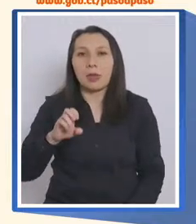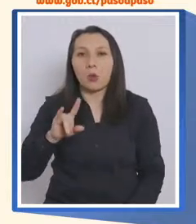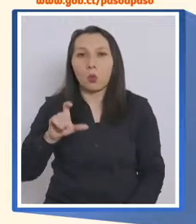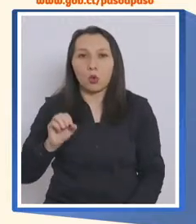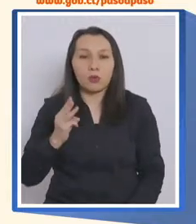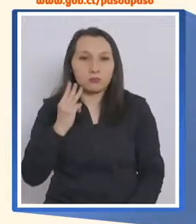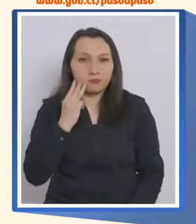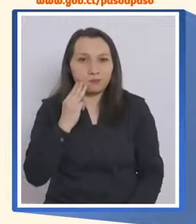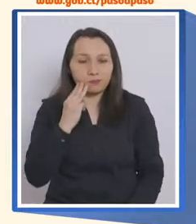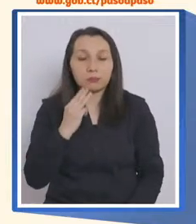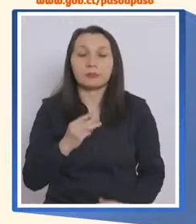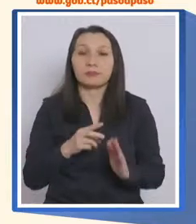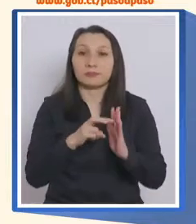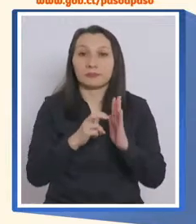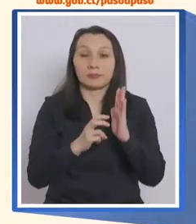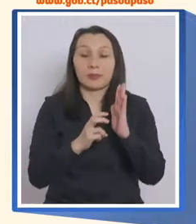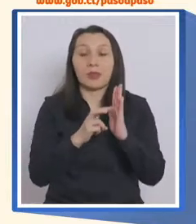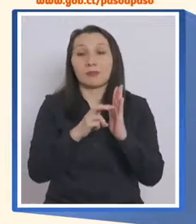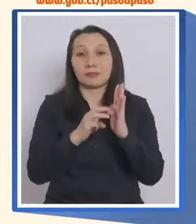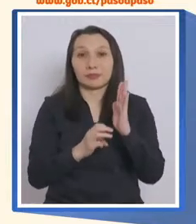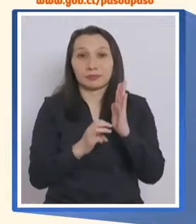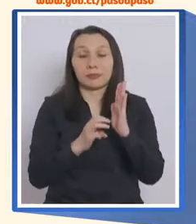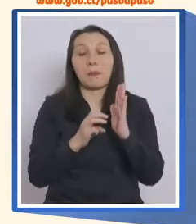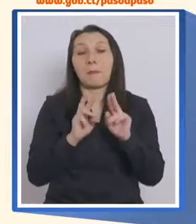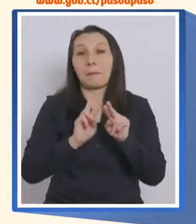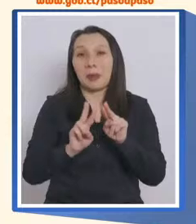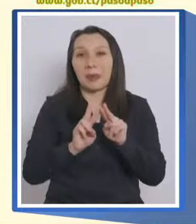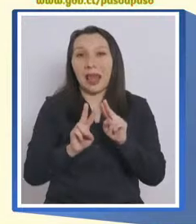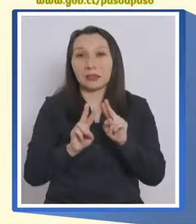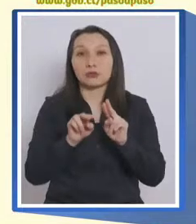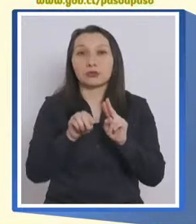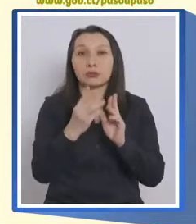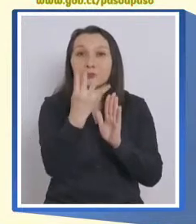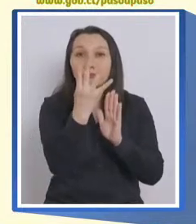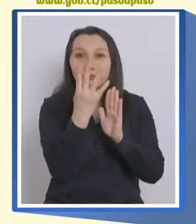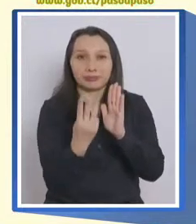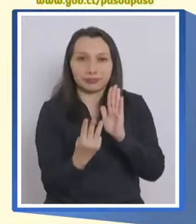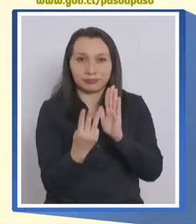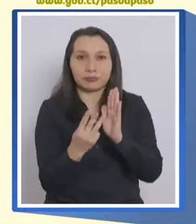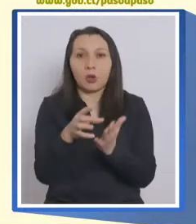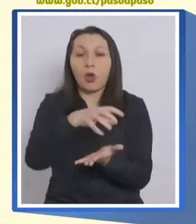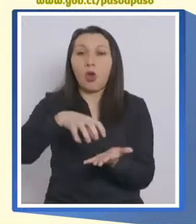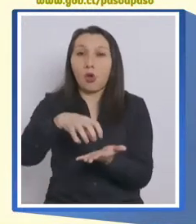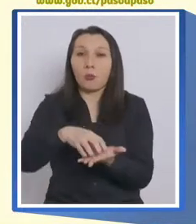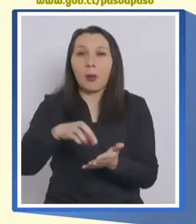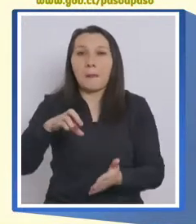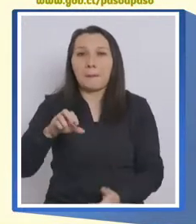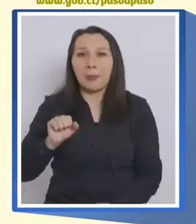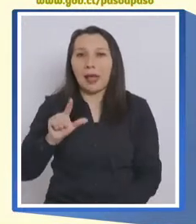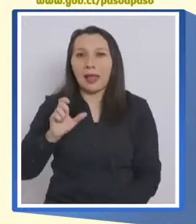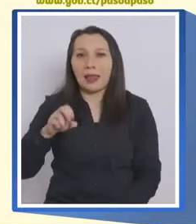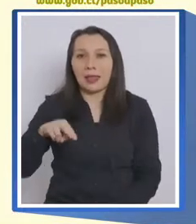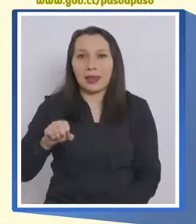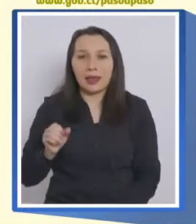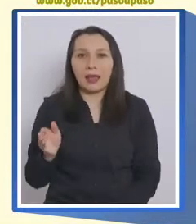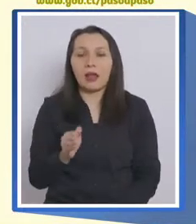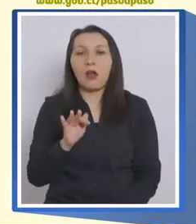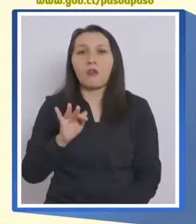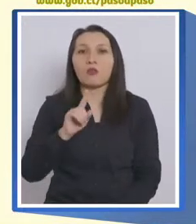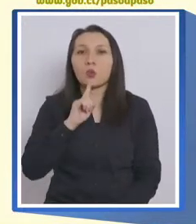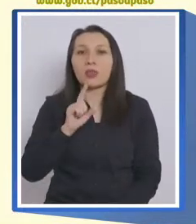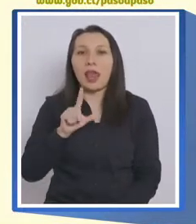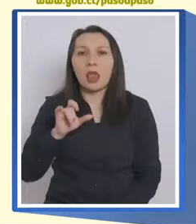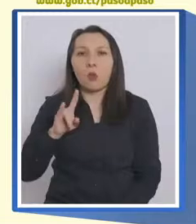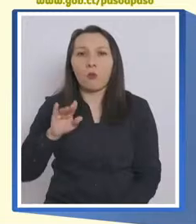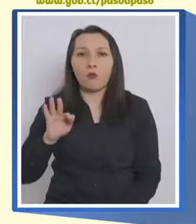Retroceden a preparación en la región de Los Lagos, las comunas de Palena, Futaleufú